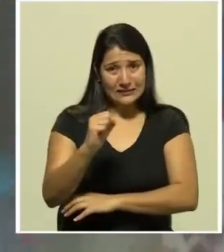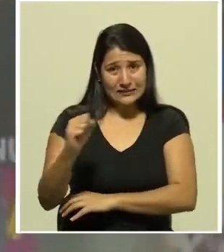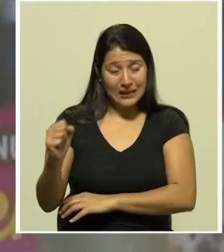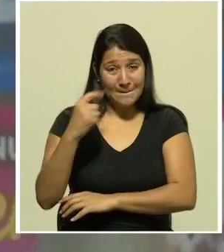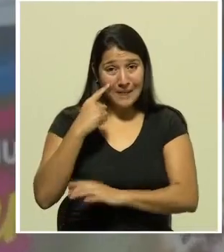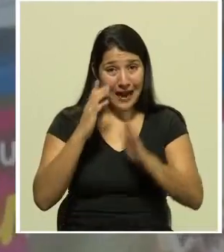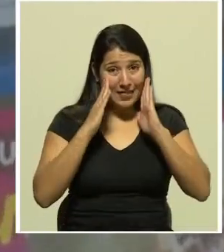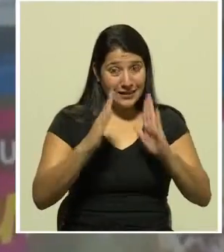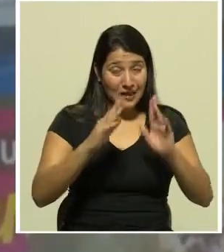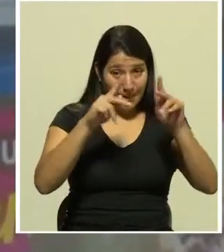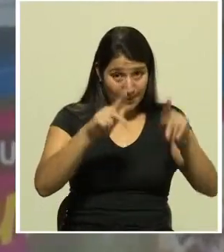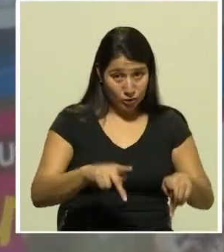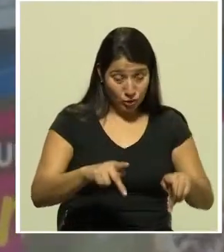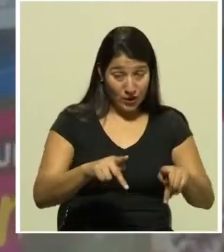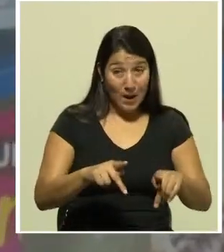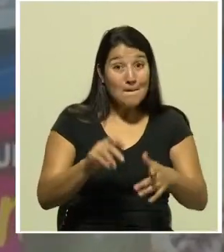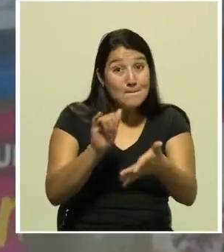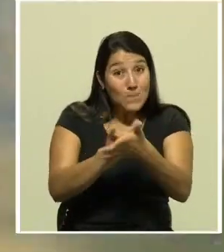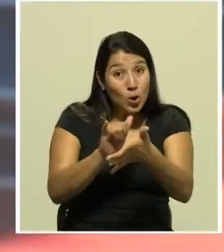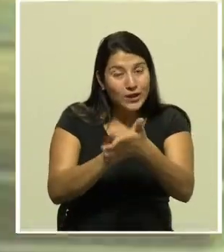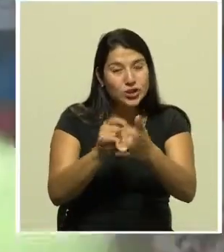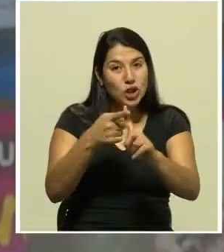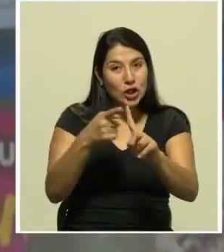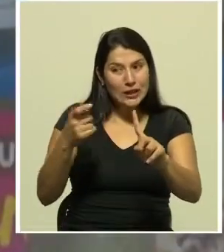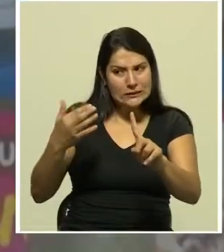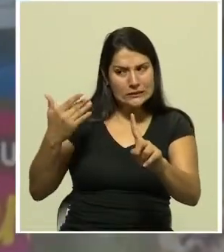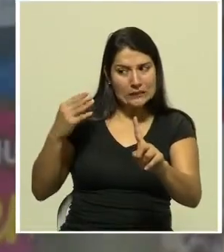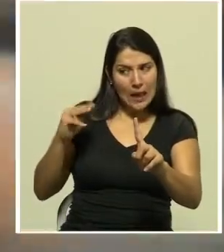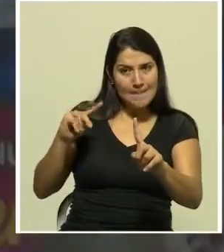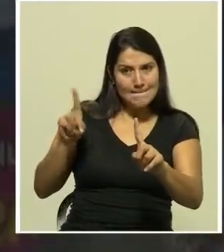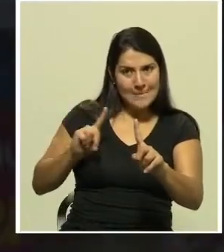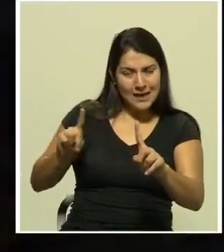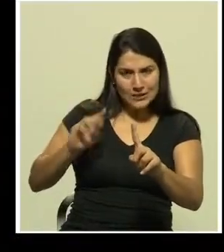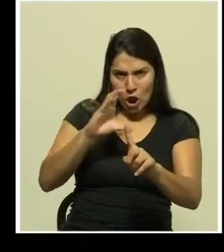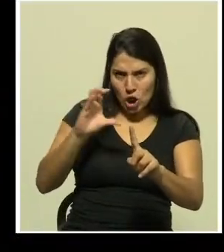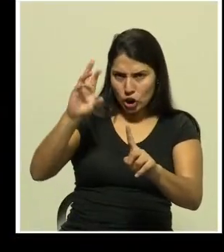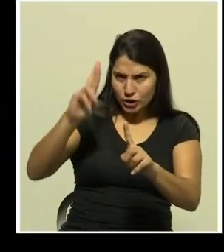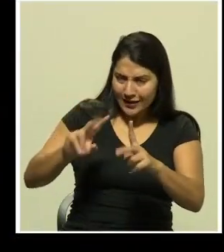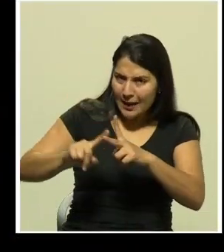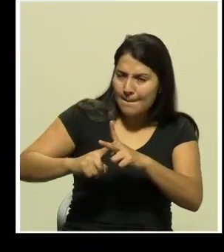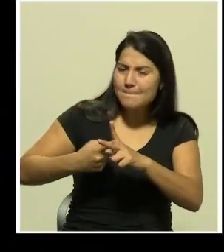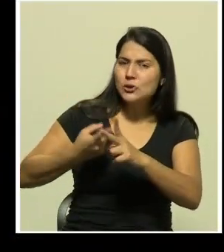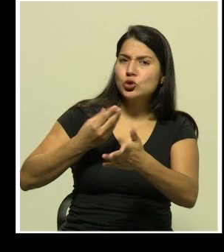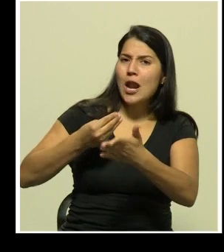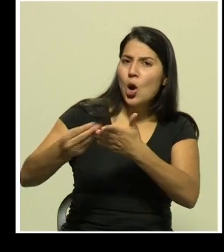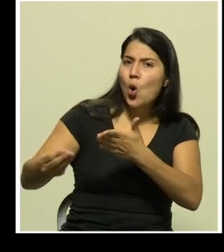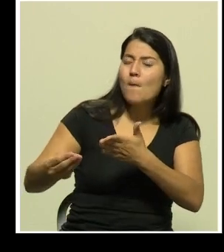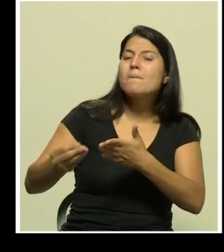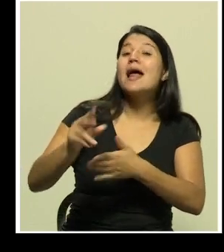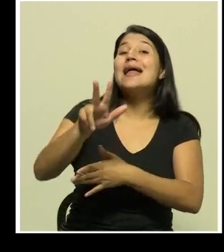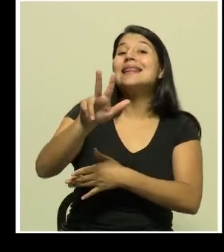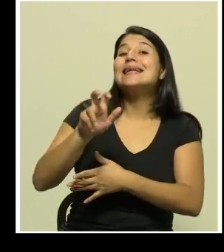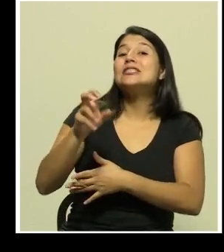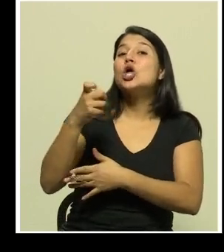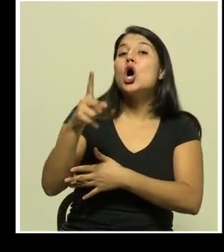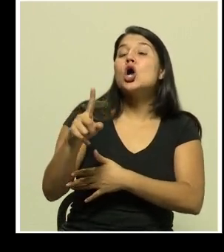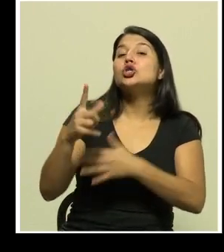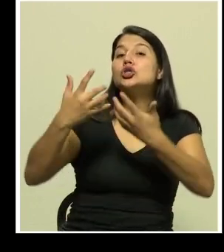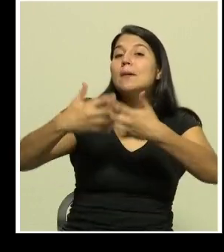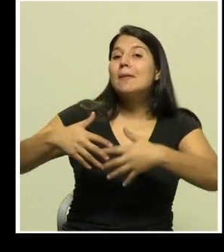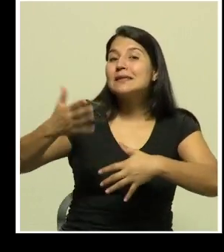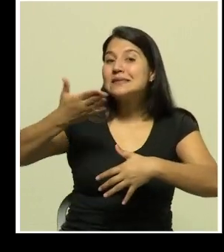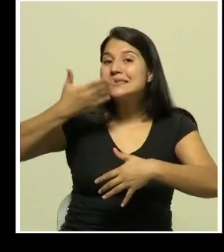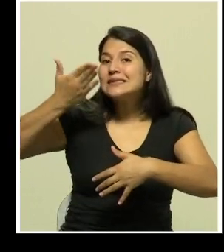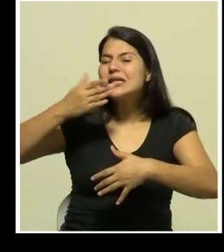esta situación desde el mes de marzo costa rica gestionó la compra de 311 ventiladores de diversos proveedores de